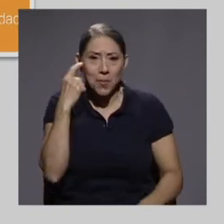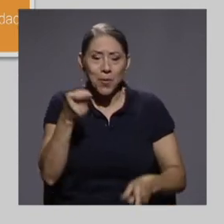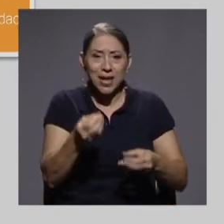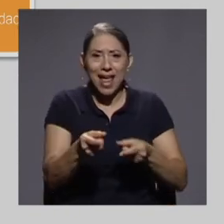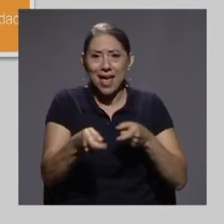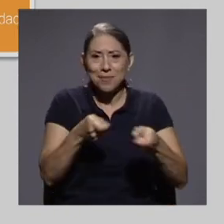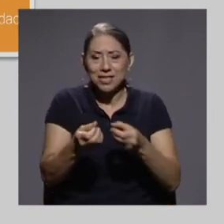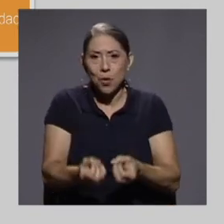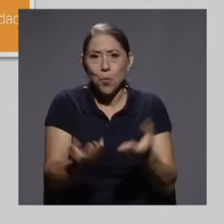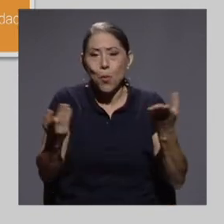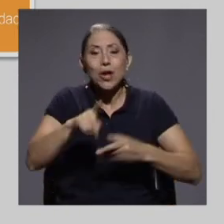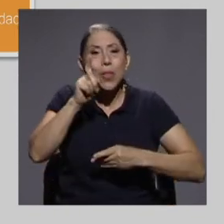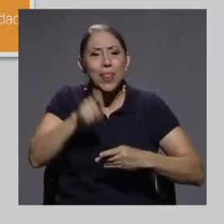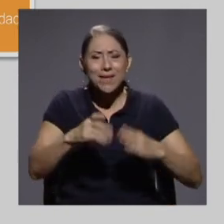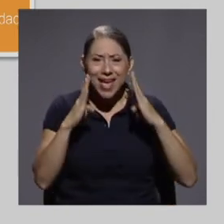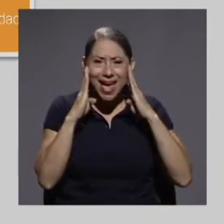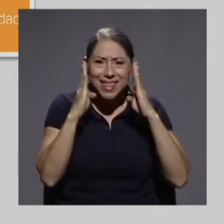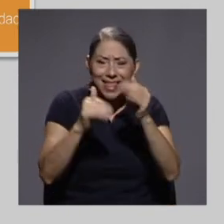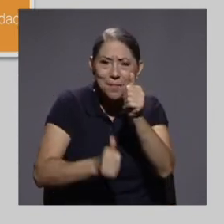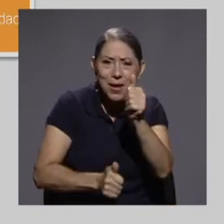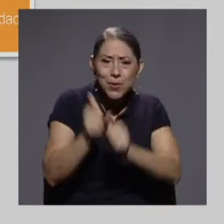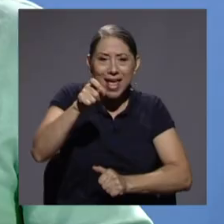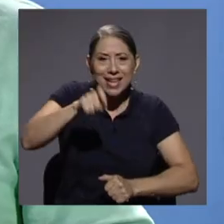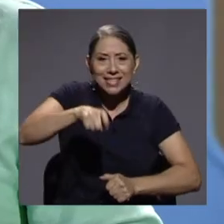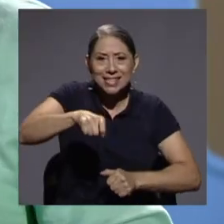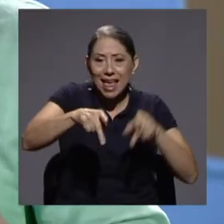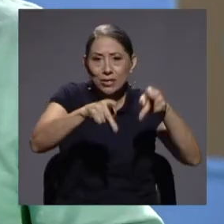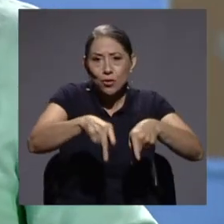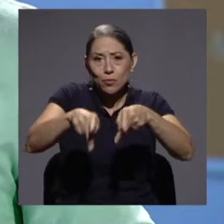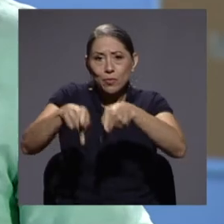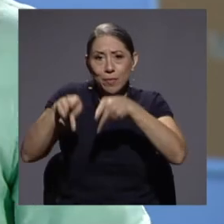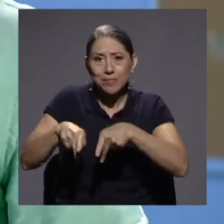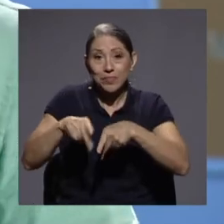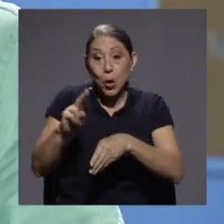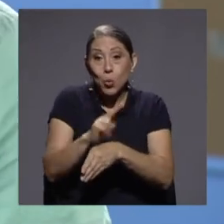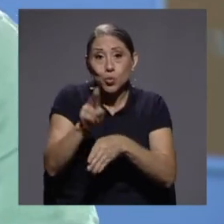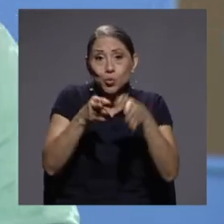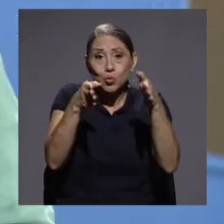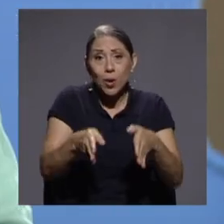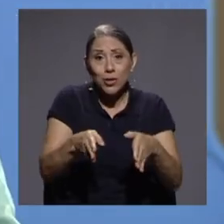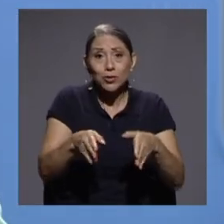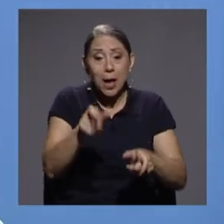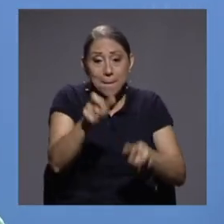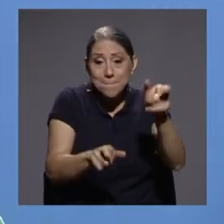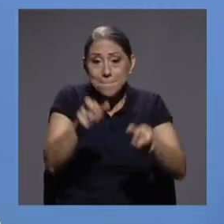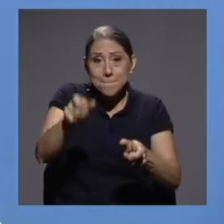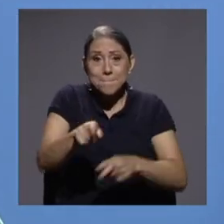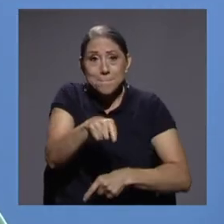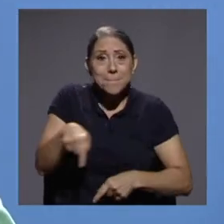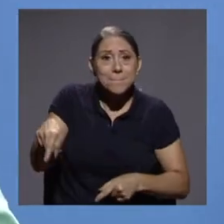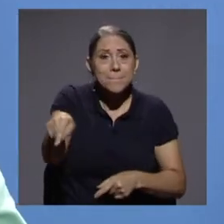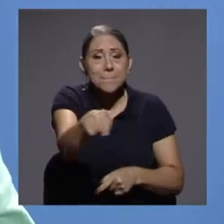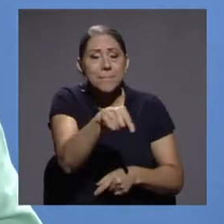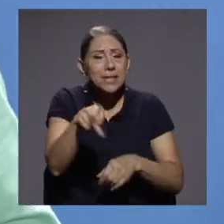atender en su mayoría a las necesidades de los ciudadanos o la ciudadanía, de los usuarios, de las personas que normalmente son los que